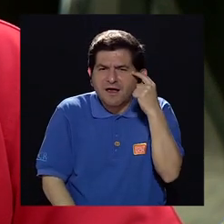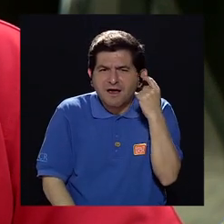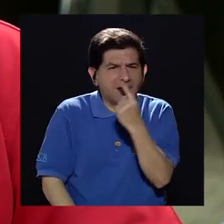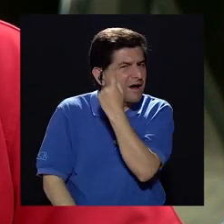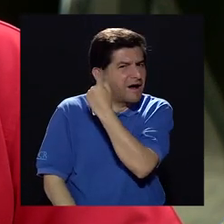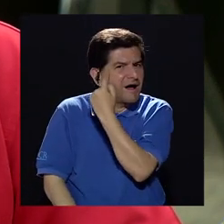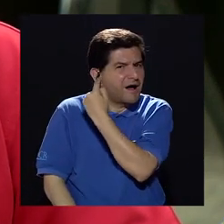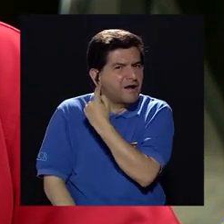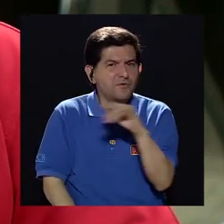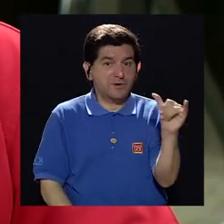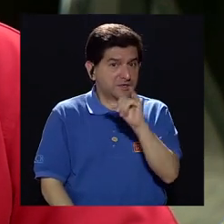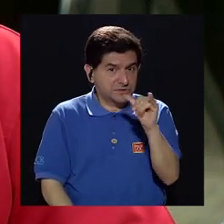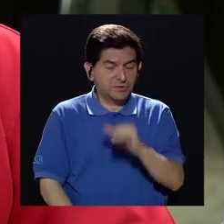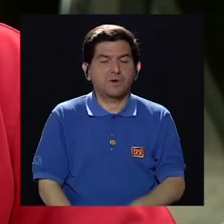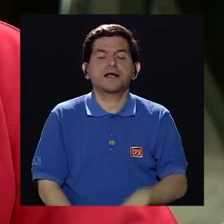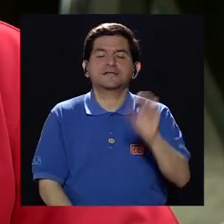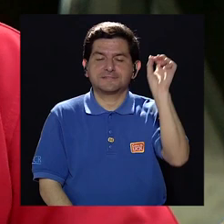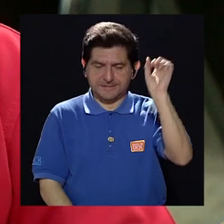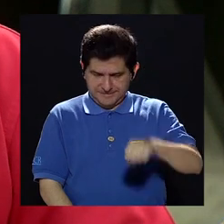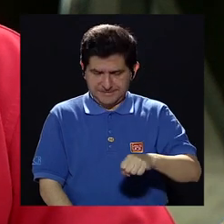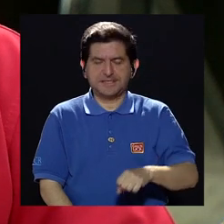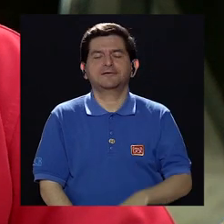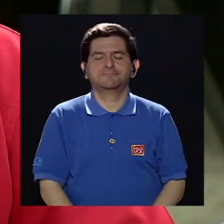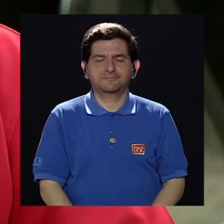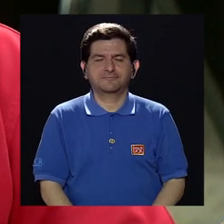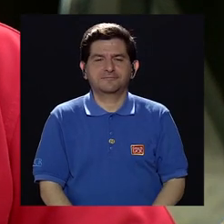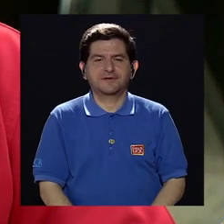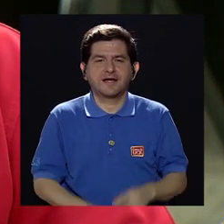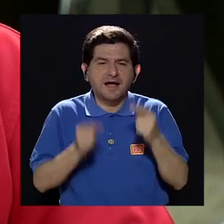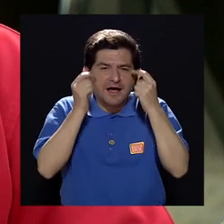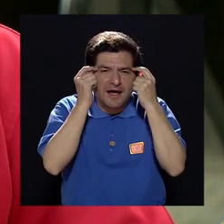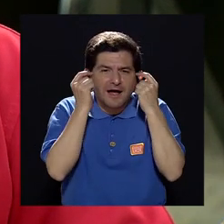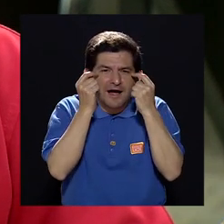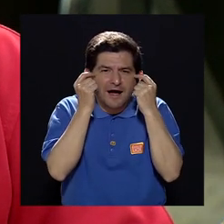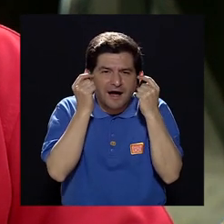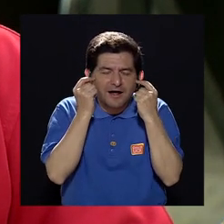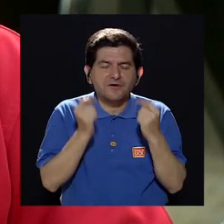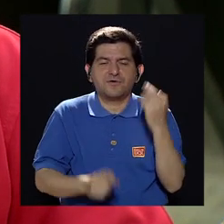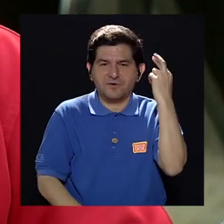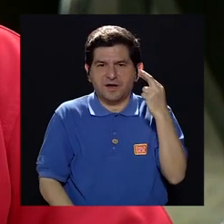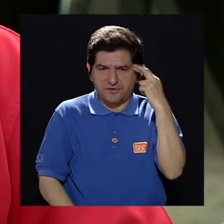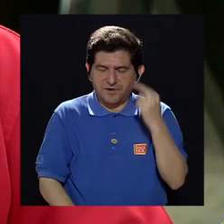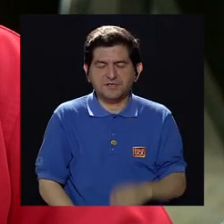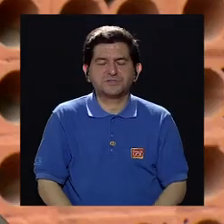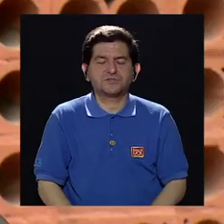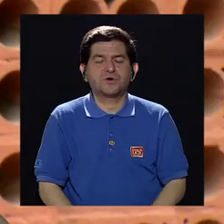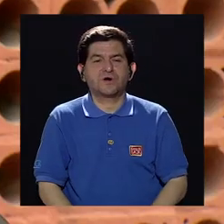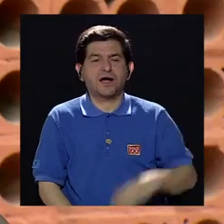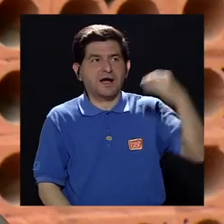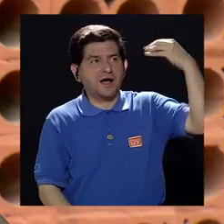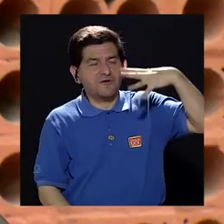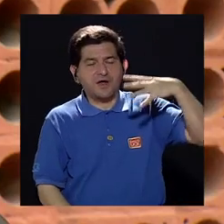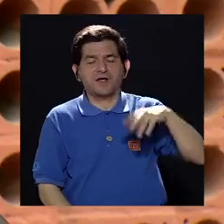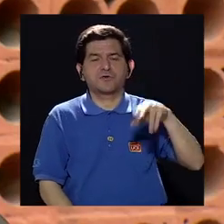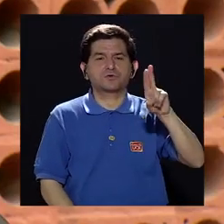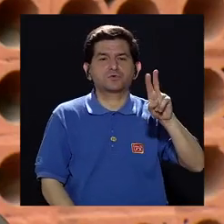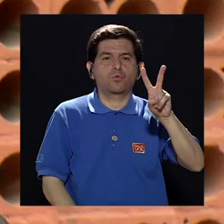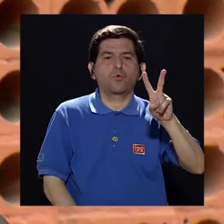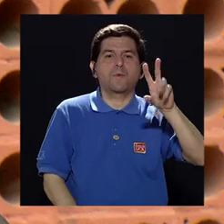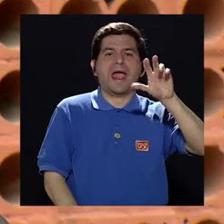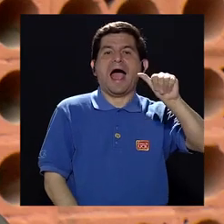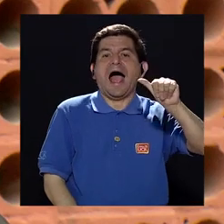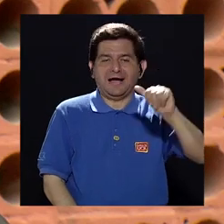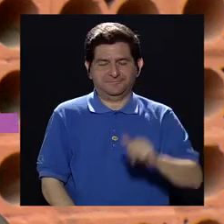también son por eso? Ah, bueno, y las arrugas también son por eso. Las arrugas se deben a los rayos ultravioleta A. Esas son